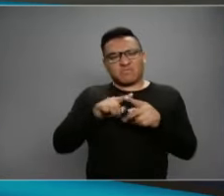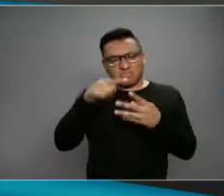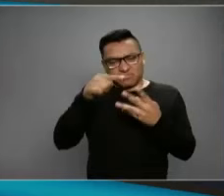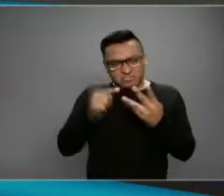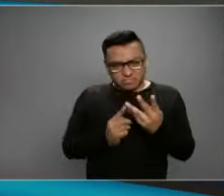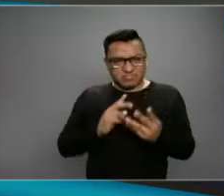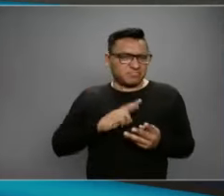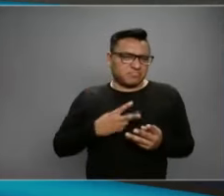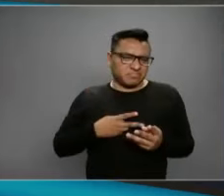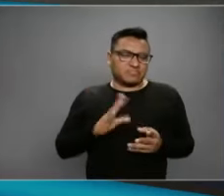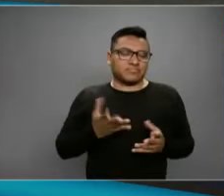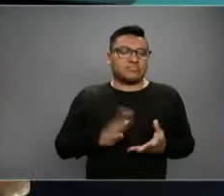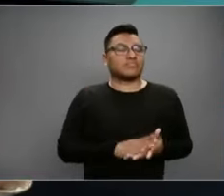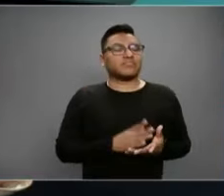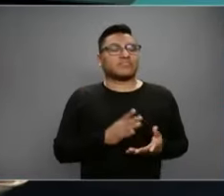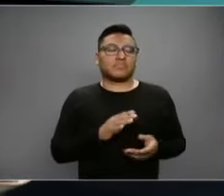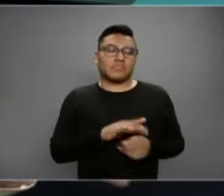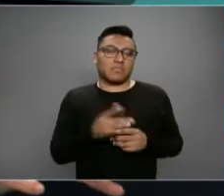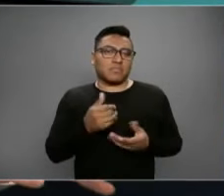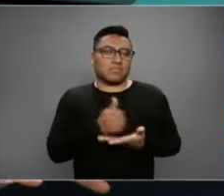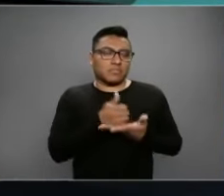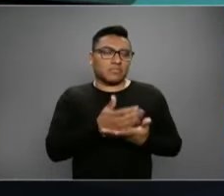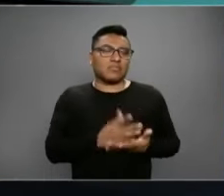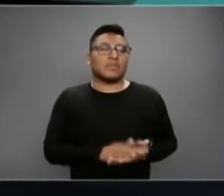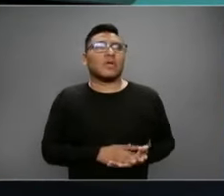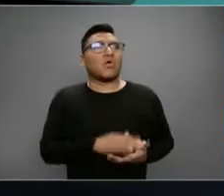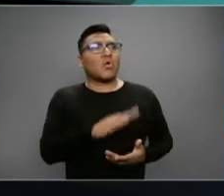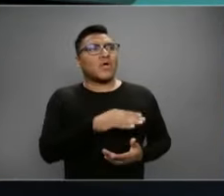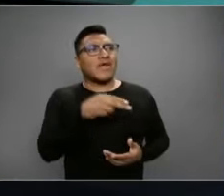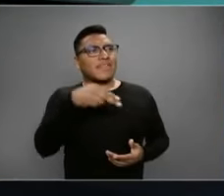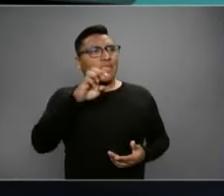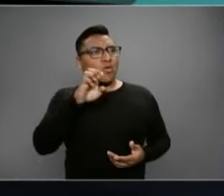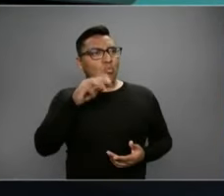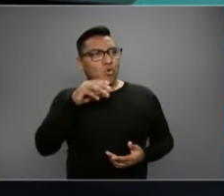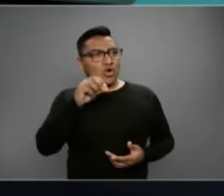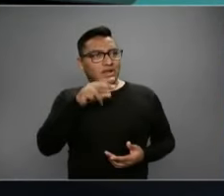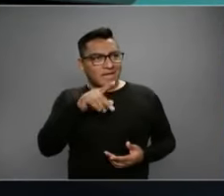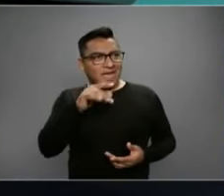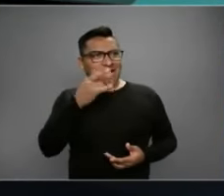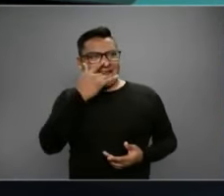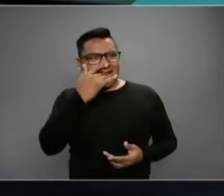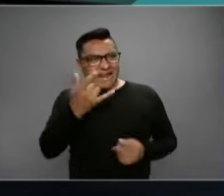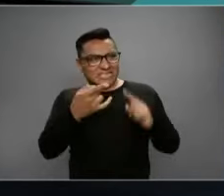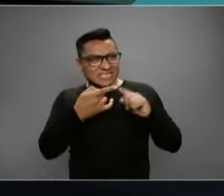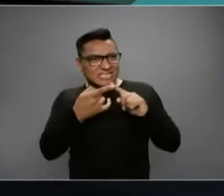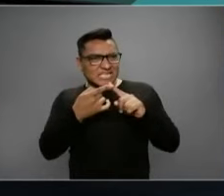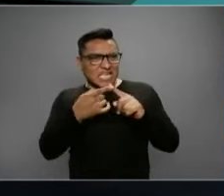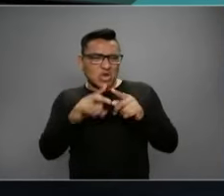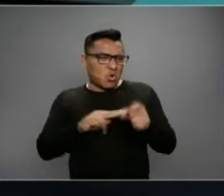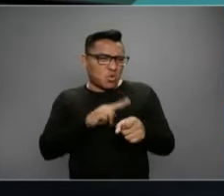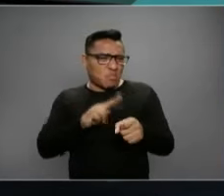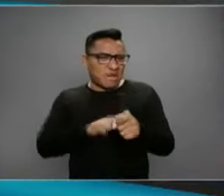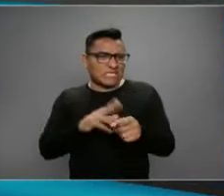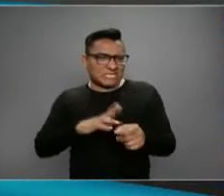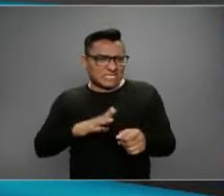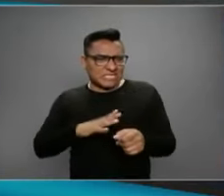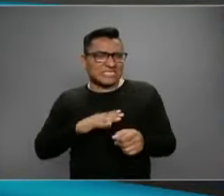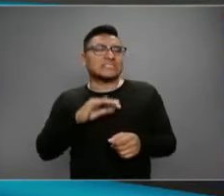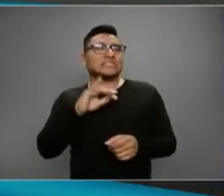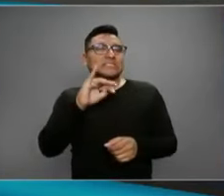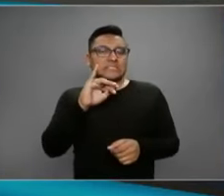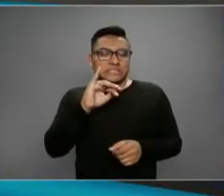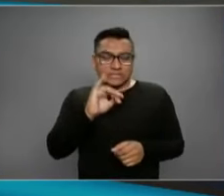provocar neumonía. Ahora, ¿hay neumonías atípicas y neumonías típicas? Sí, hay